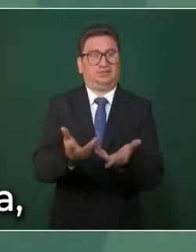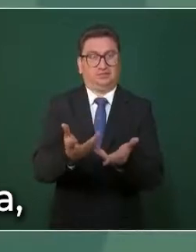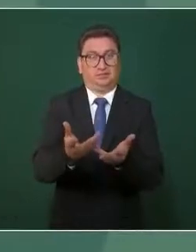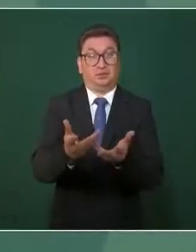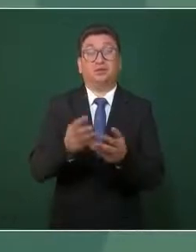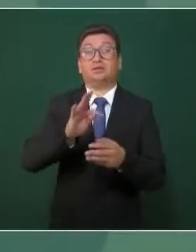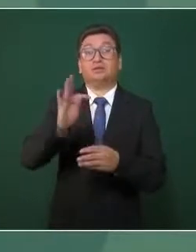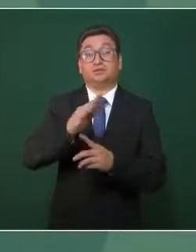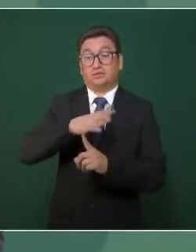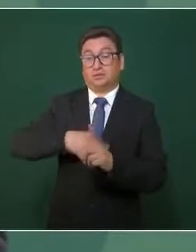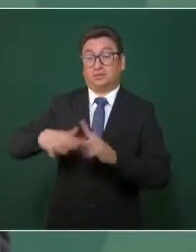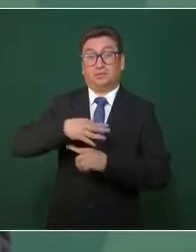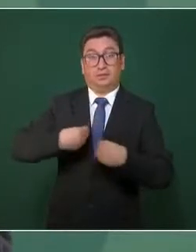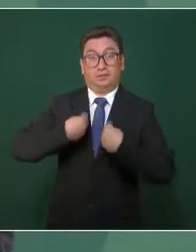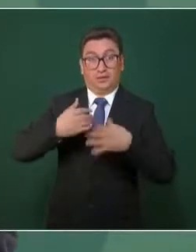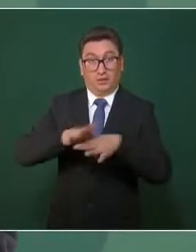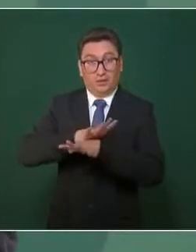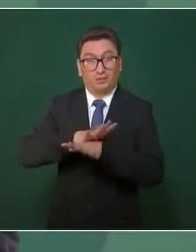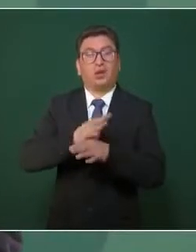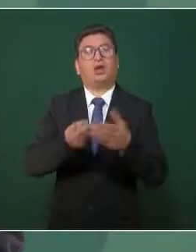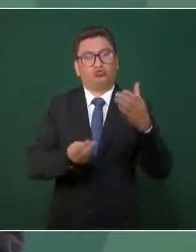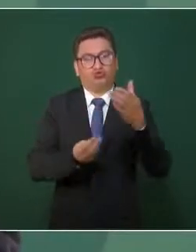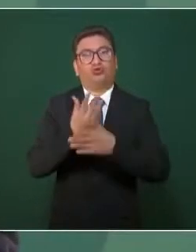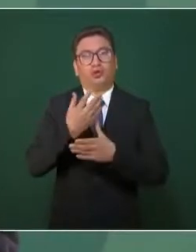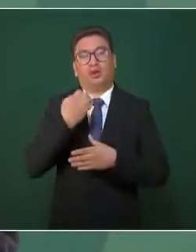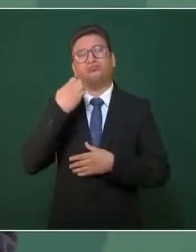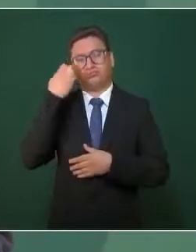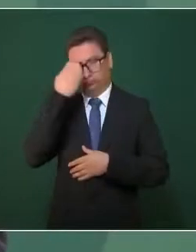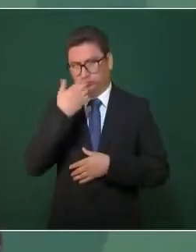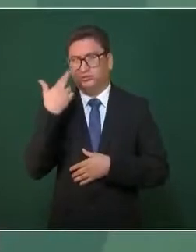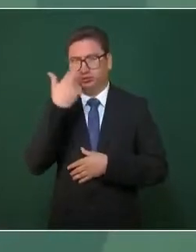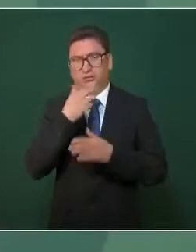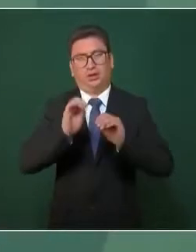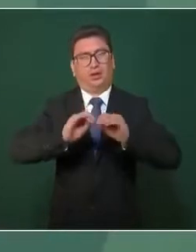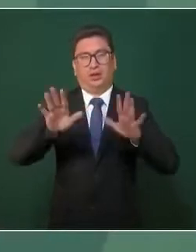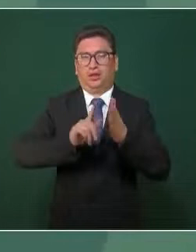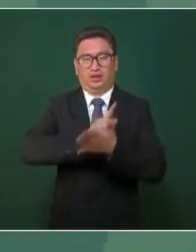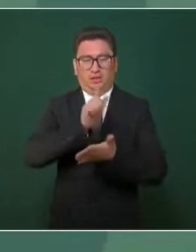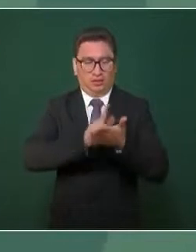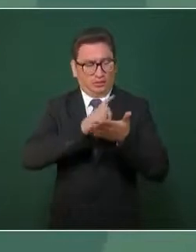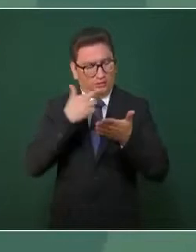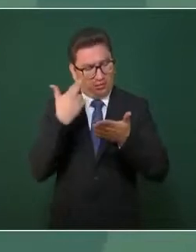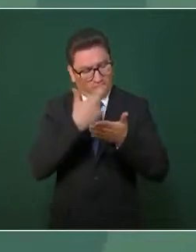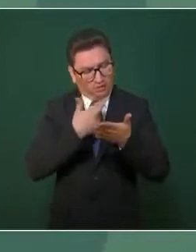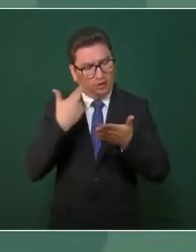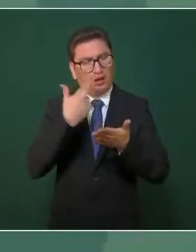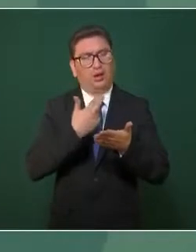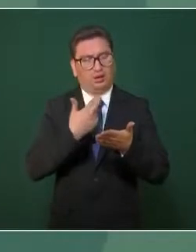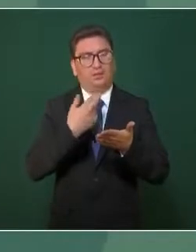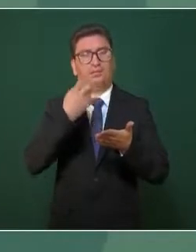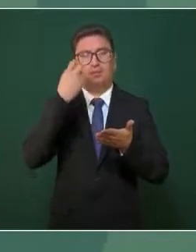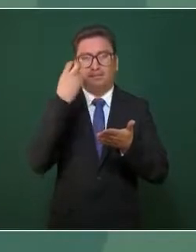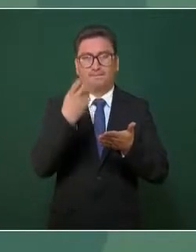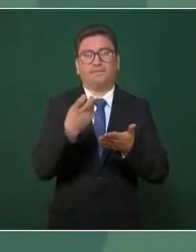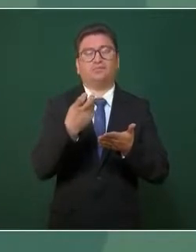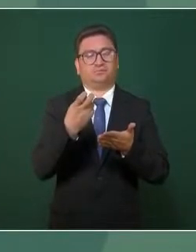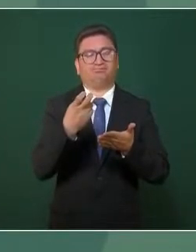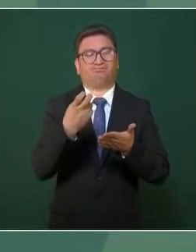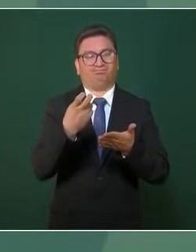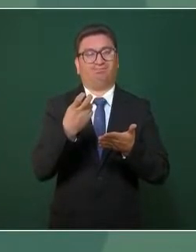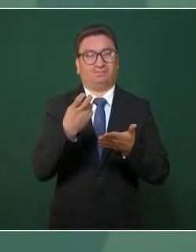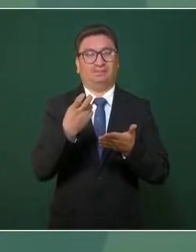circunstancia, se requiere una revisión al marco legal y por eso es necesaria